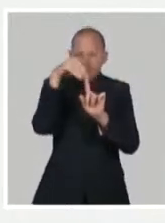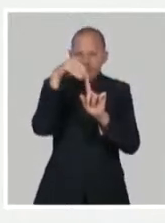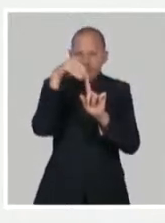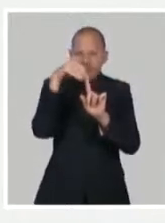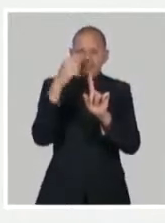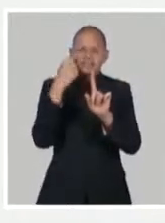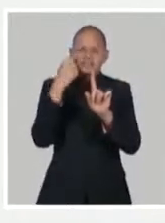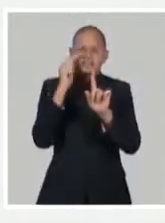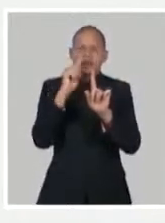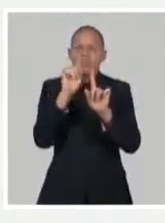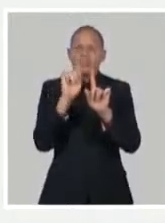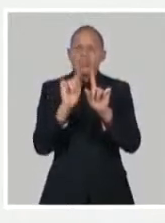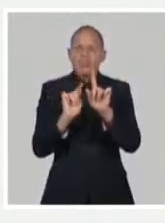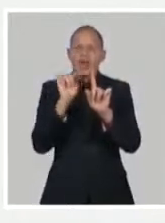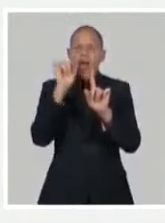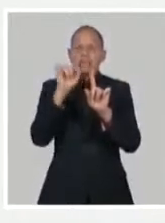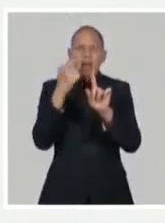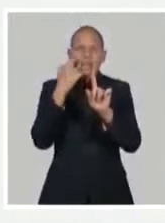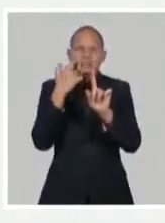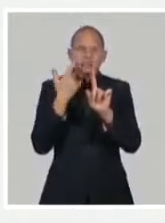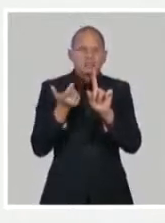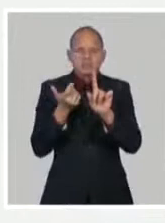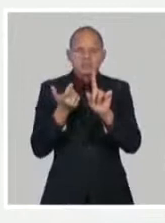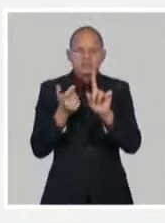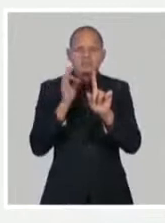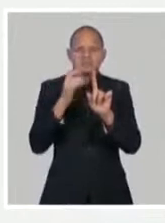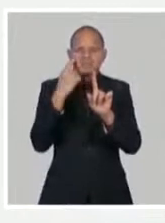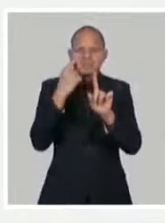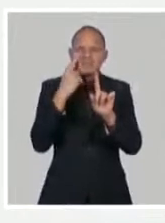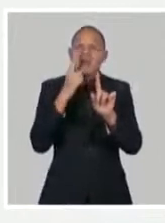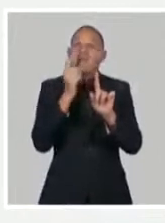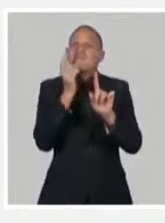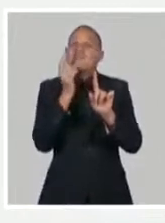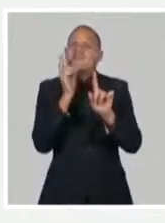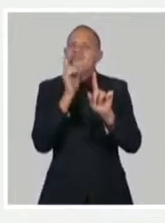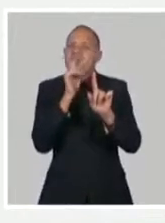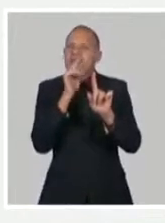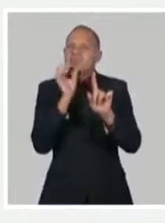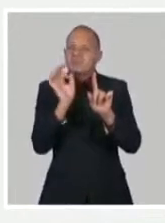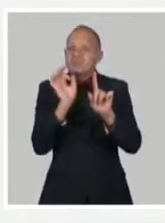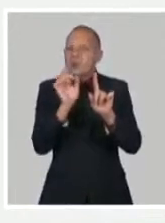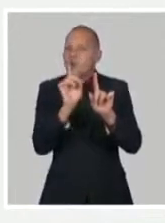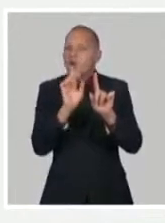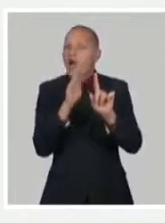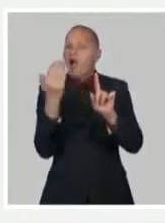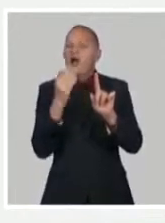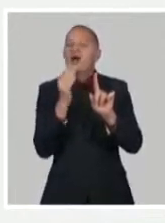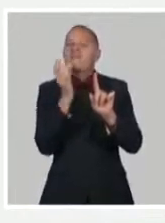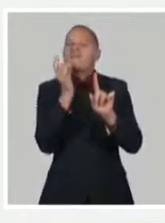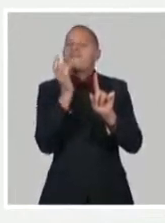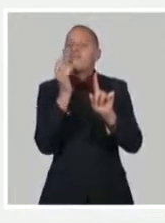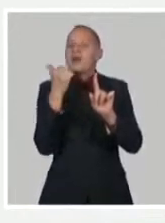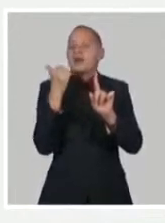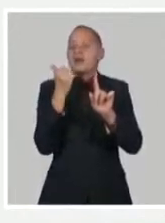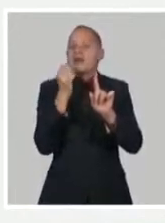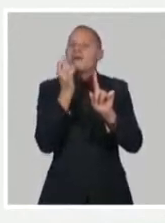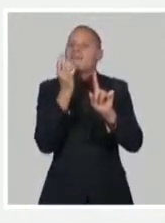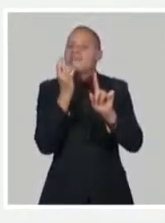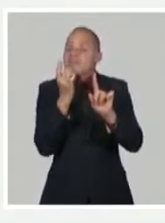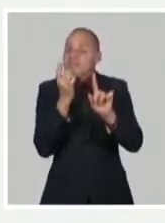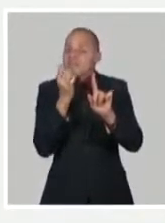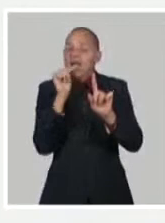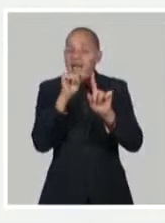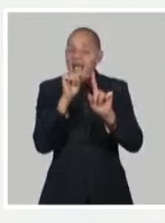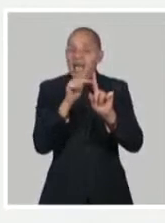esa espiga, donde se ve incluso hay un dominio que está en verde, aparece en verde en la pantalla, que es el que se une al receptor de la